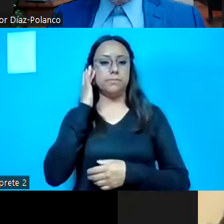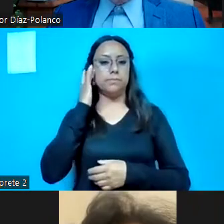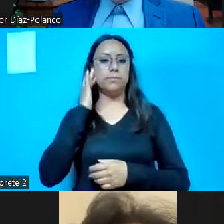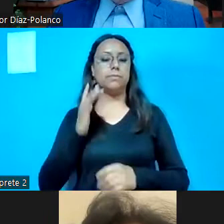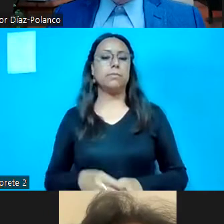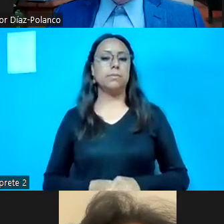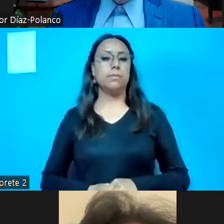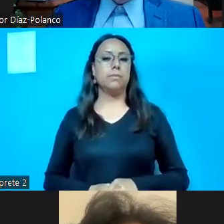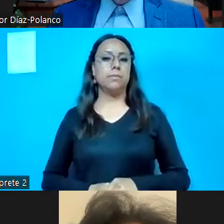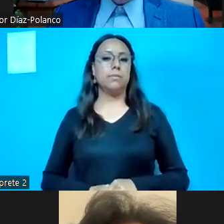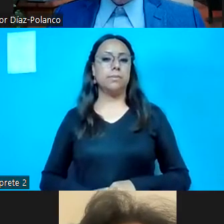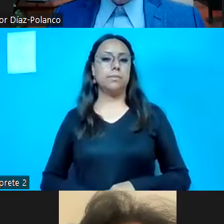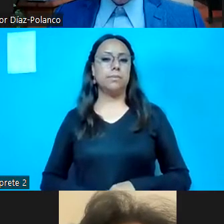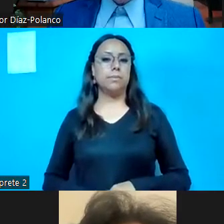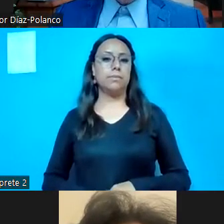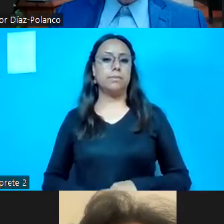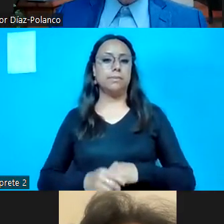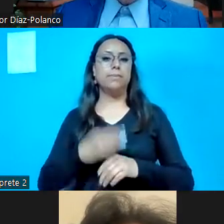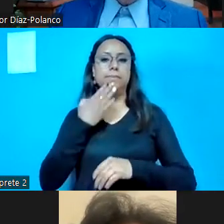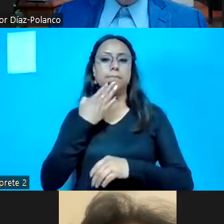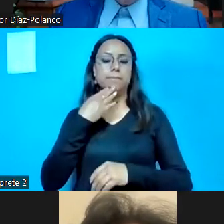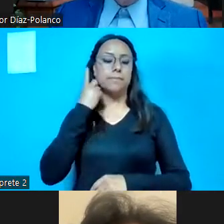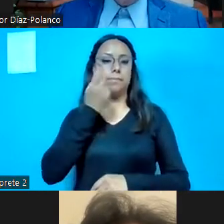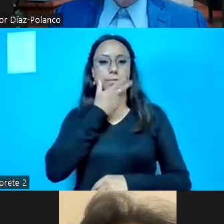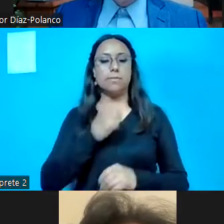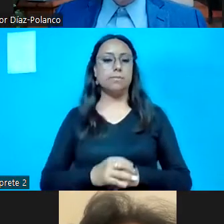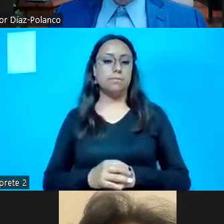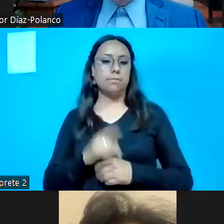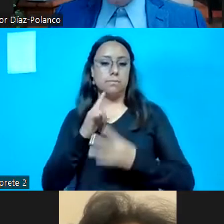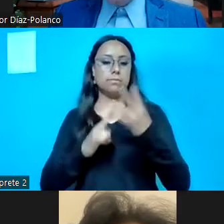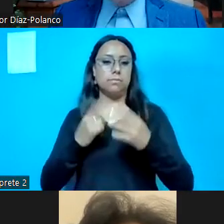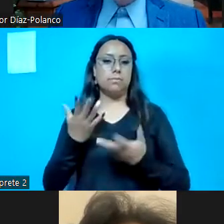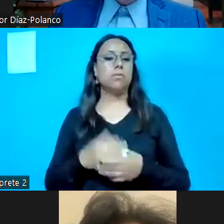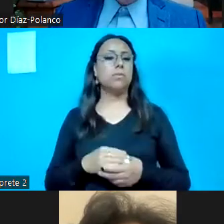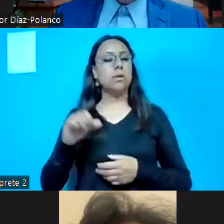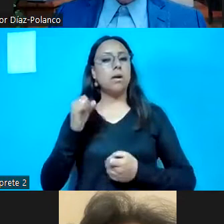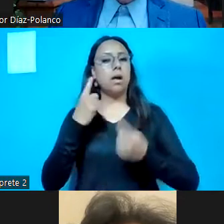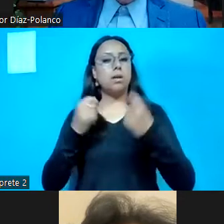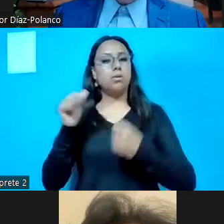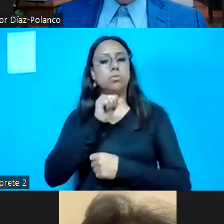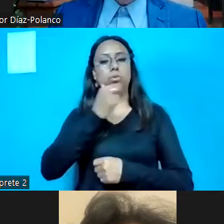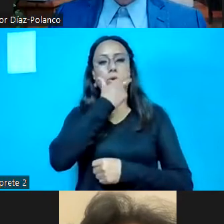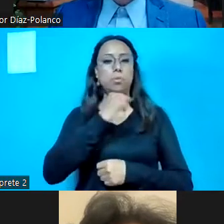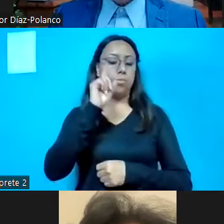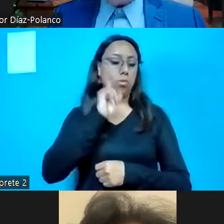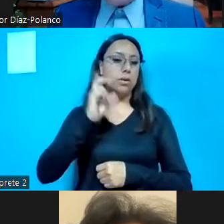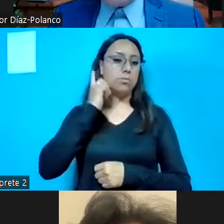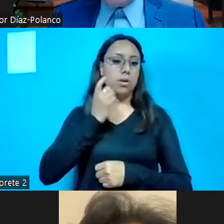Muy bien, diputado. Quedan registrar sus consideraciones. ¿Algún otro diputado quiere hacer uso de la palabra?